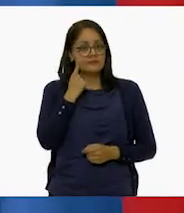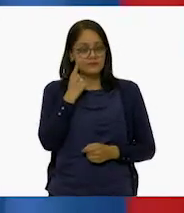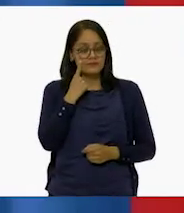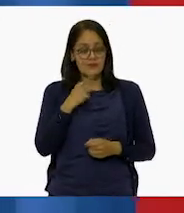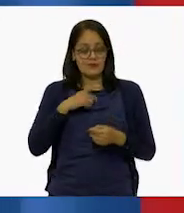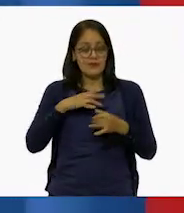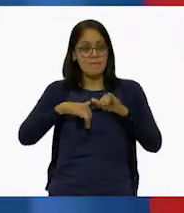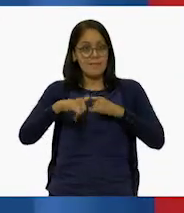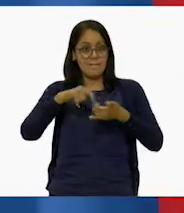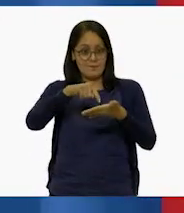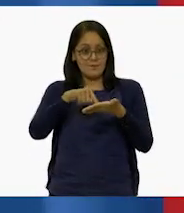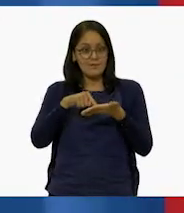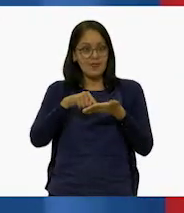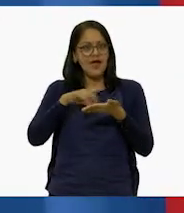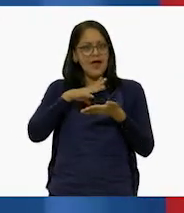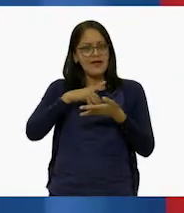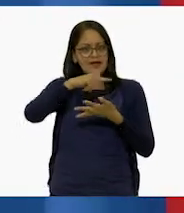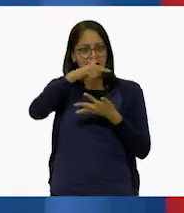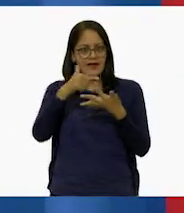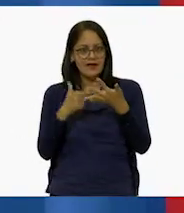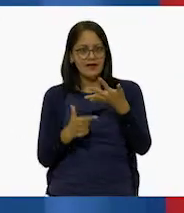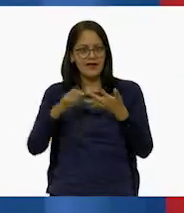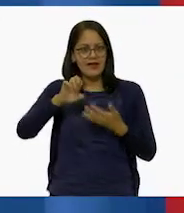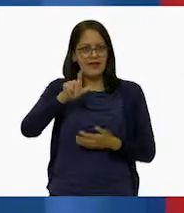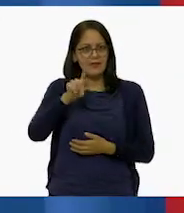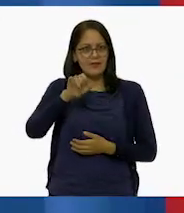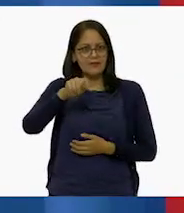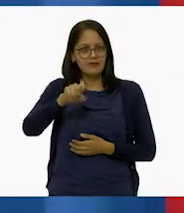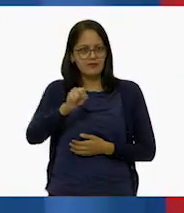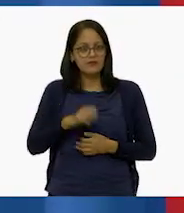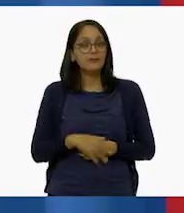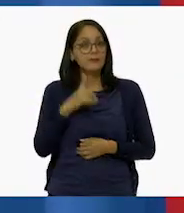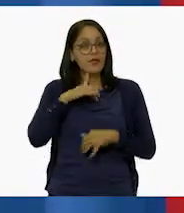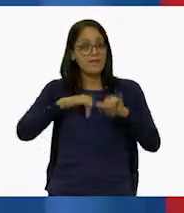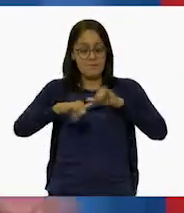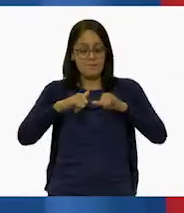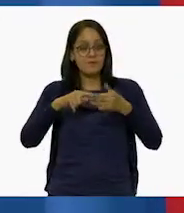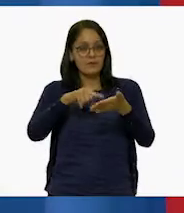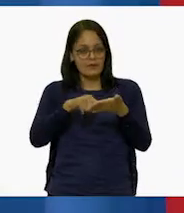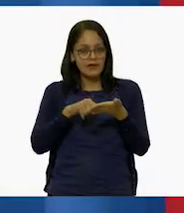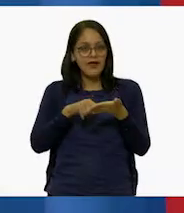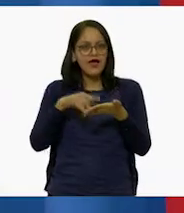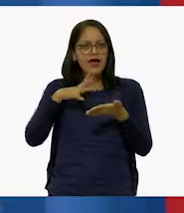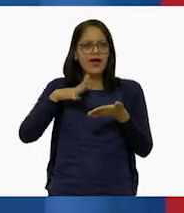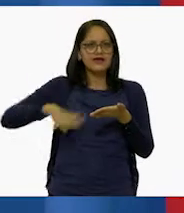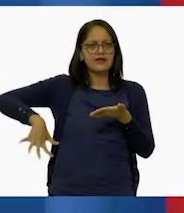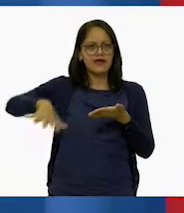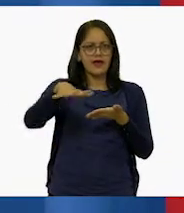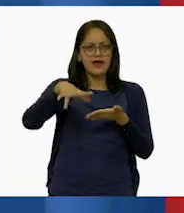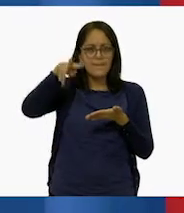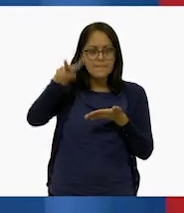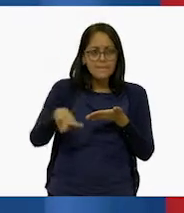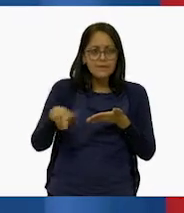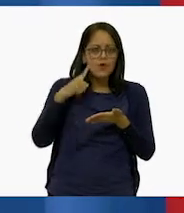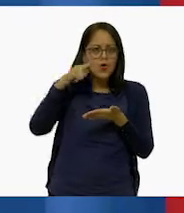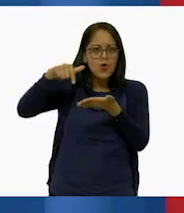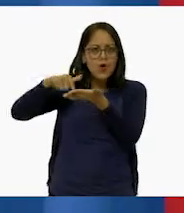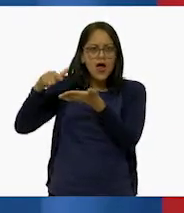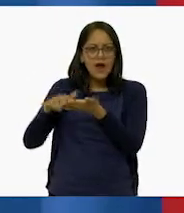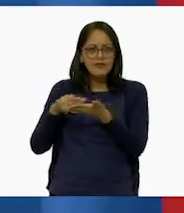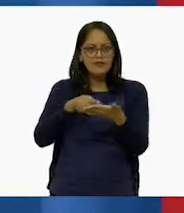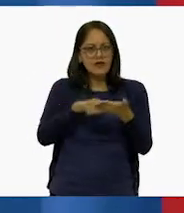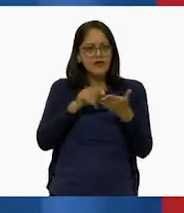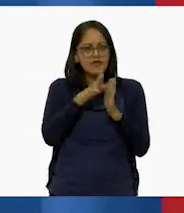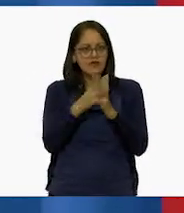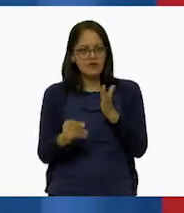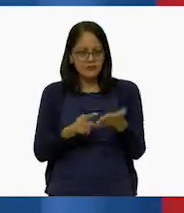Elemental, mi querida Larisa Watson. Los mapas son un modelo de la realidad. Es decir, nos permiten ver